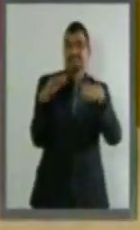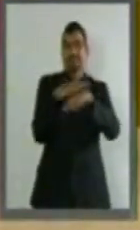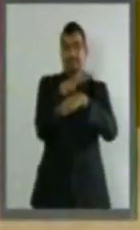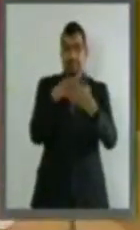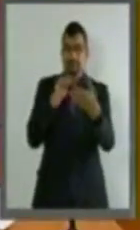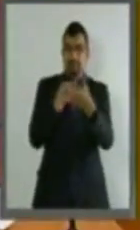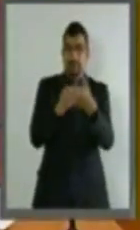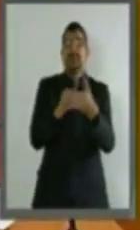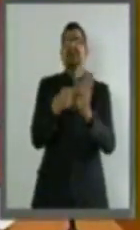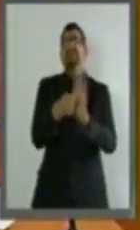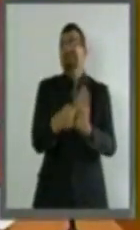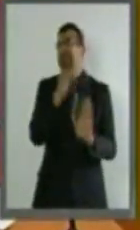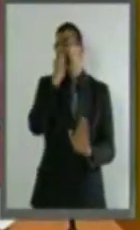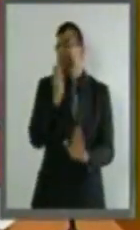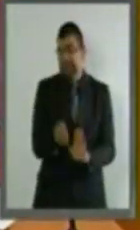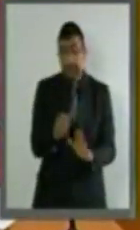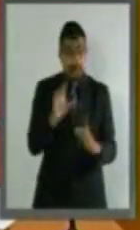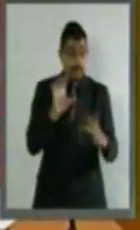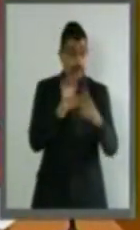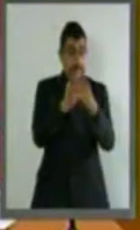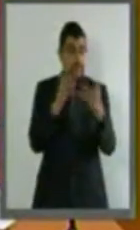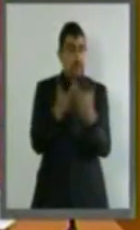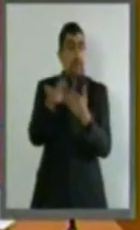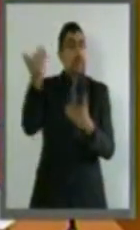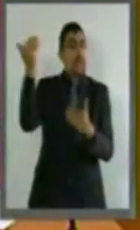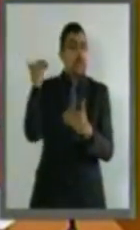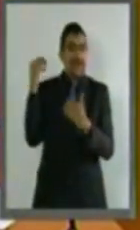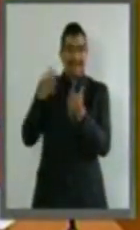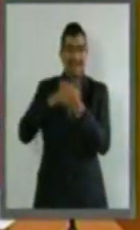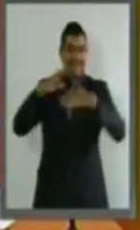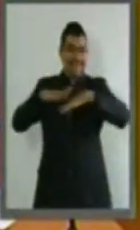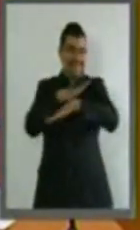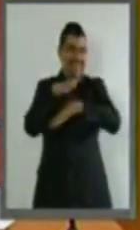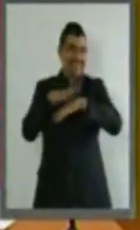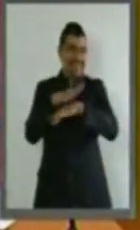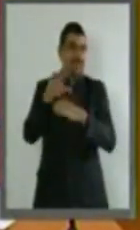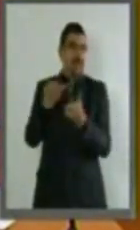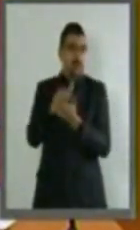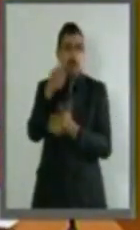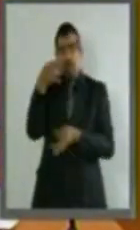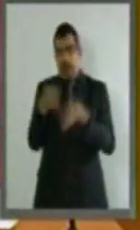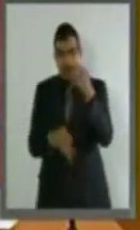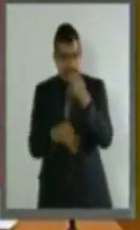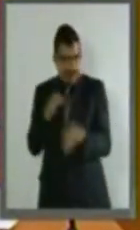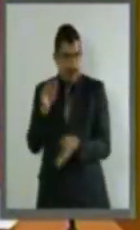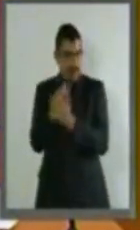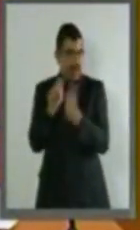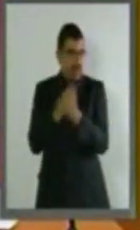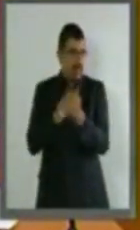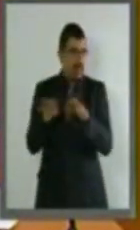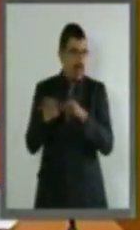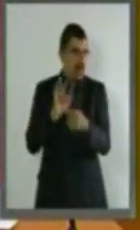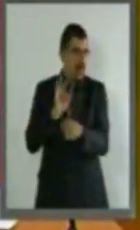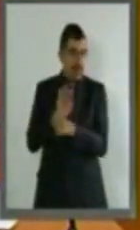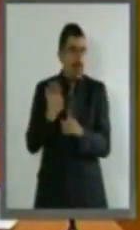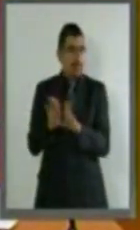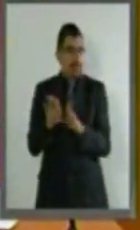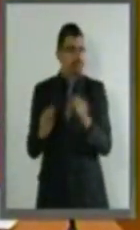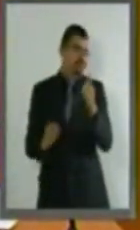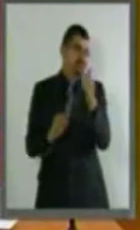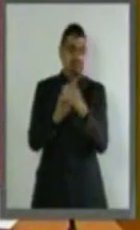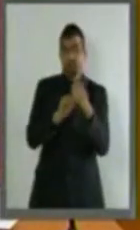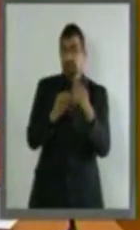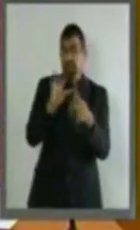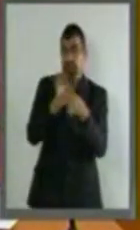en concordancia con la anterior reforma en materia de justicia laboral, las controversias jurídicas